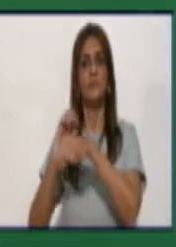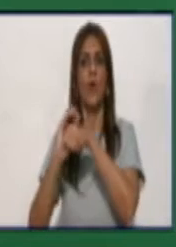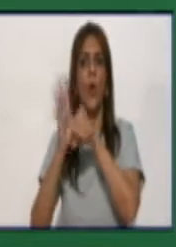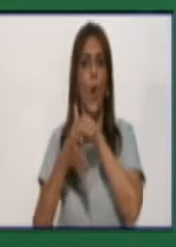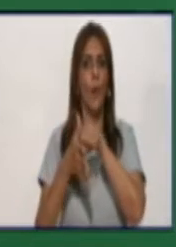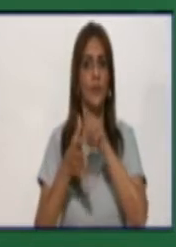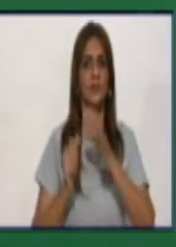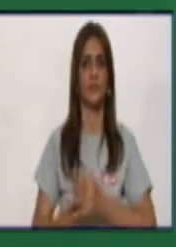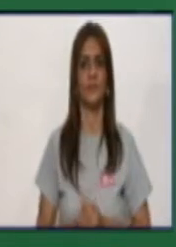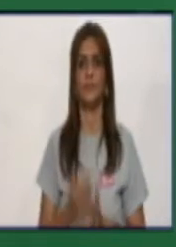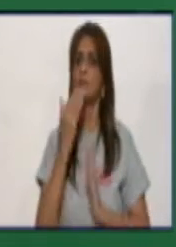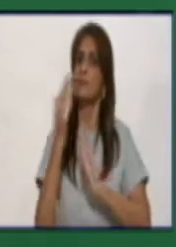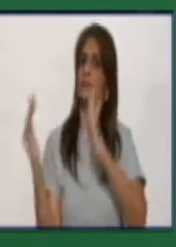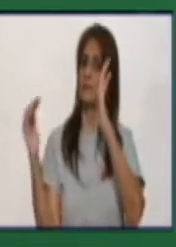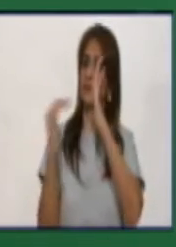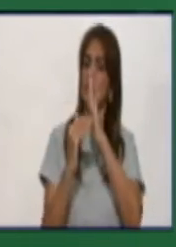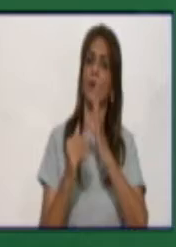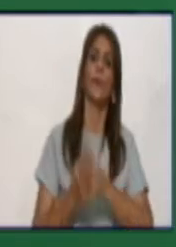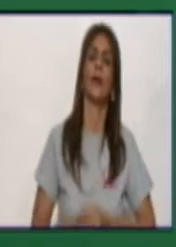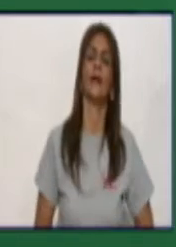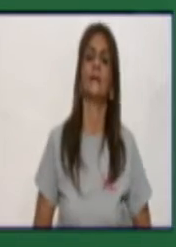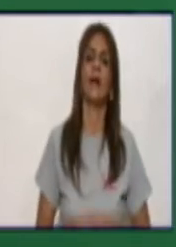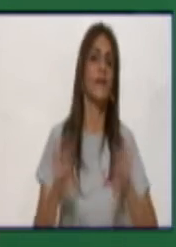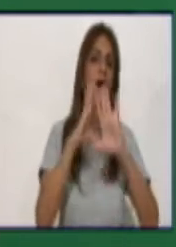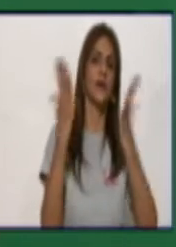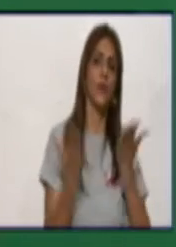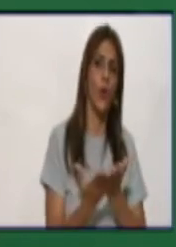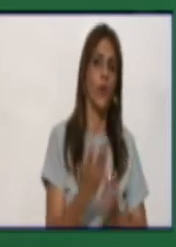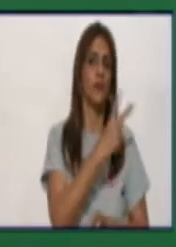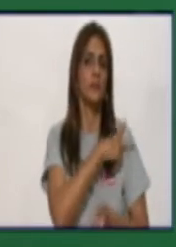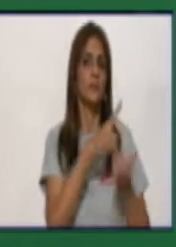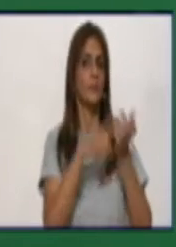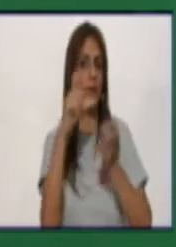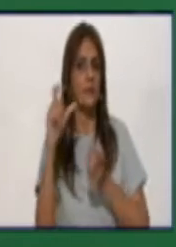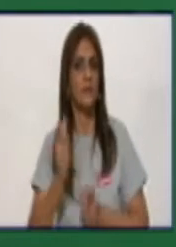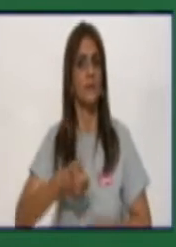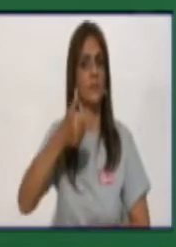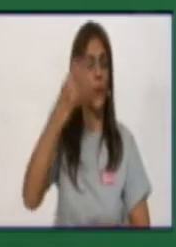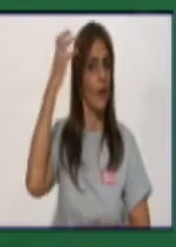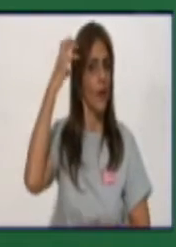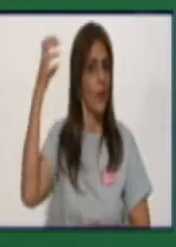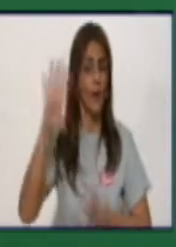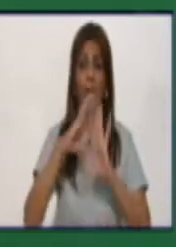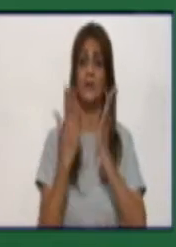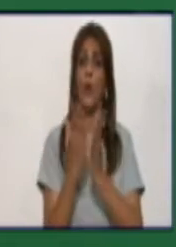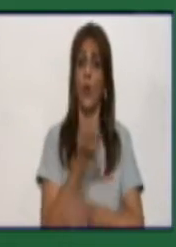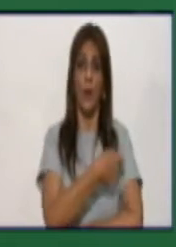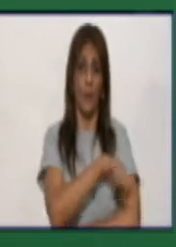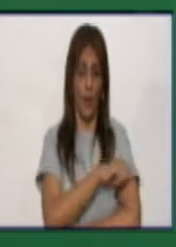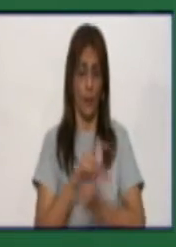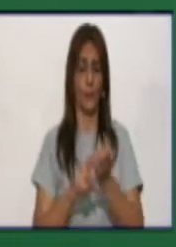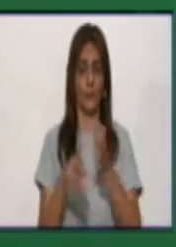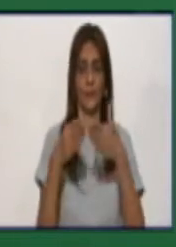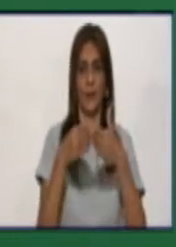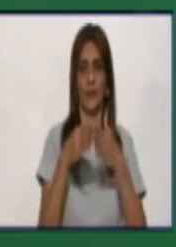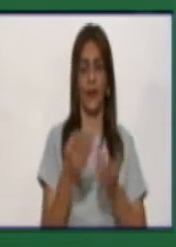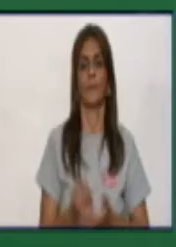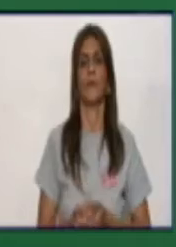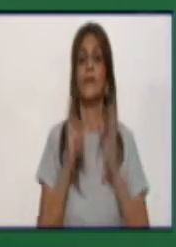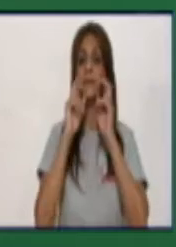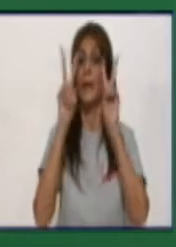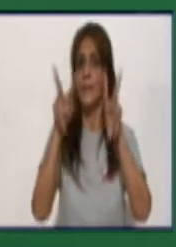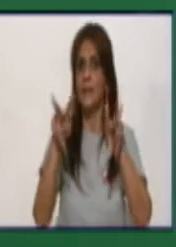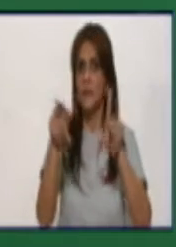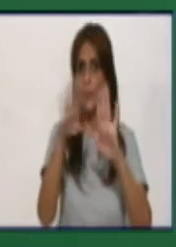Buenas tardes, Yonel, para ti. Buenas tardes, secretario, gobernador, todos los presentes en el estudio y todo el pueblo de Granma que nos escucha. Y